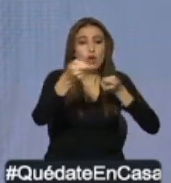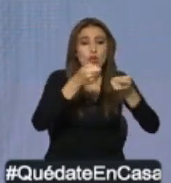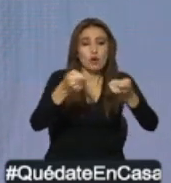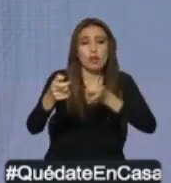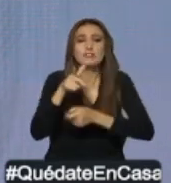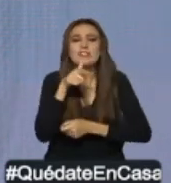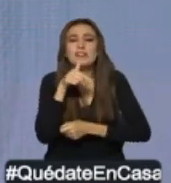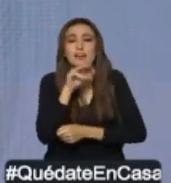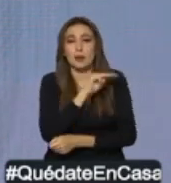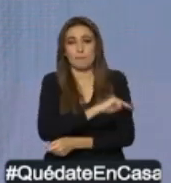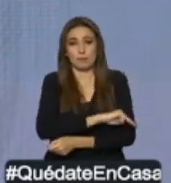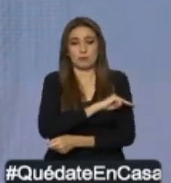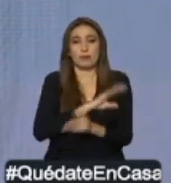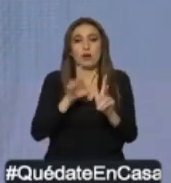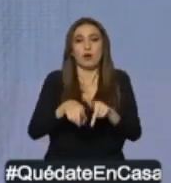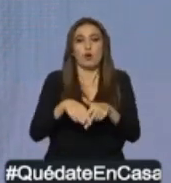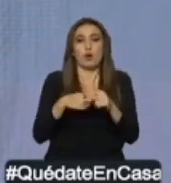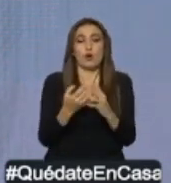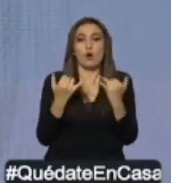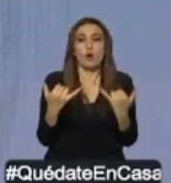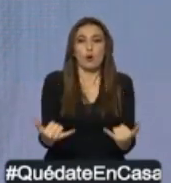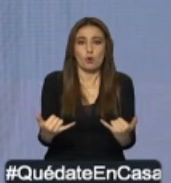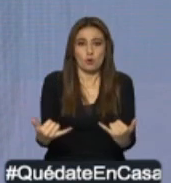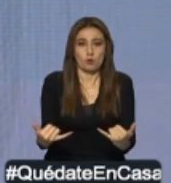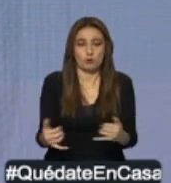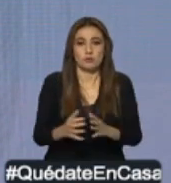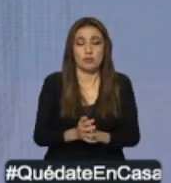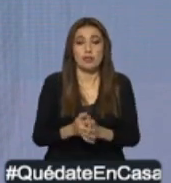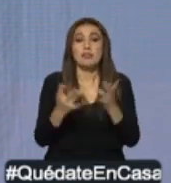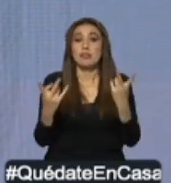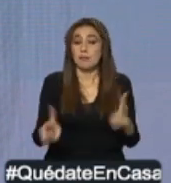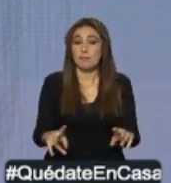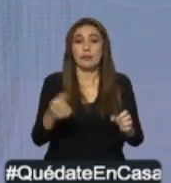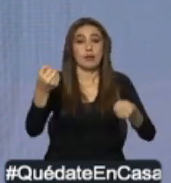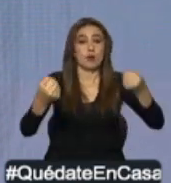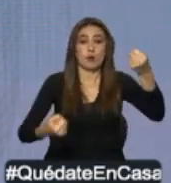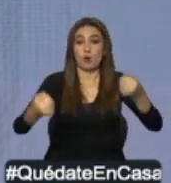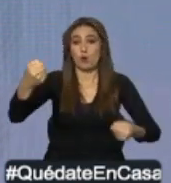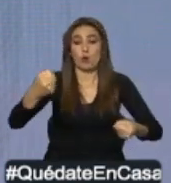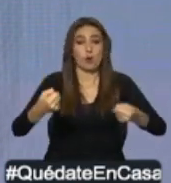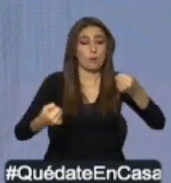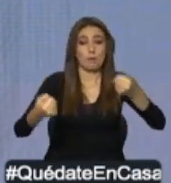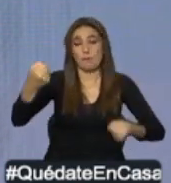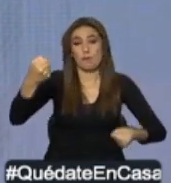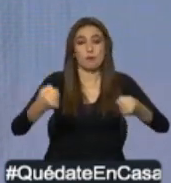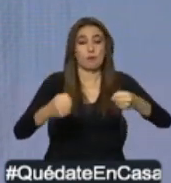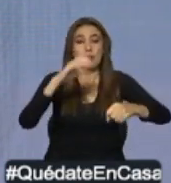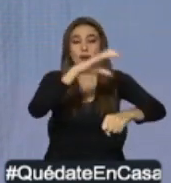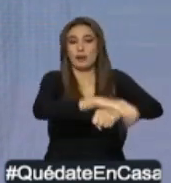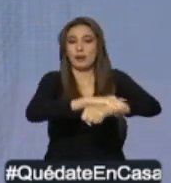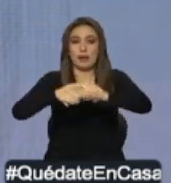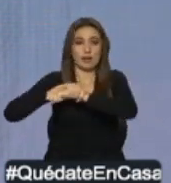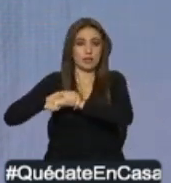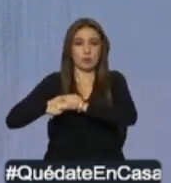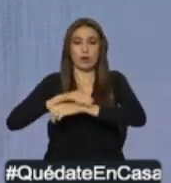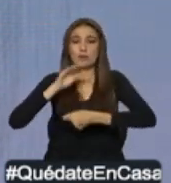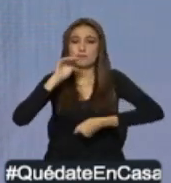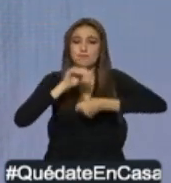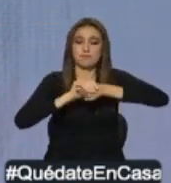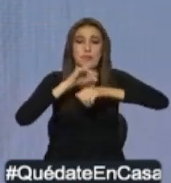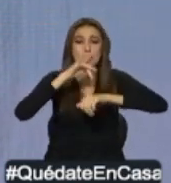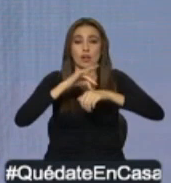a partir del día de hoy. Se retienen además los vehículos cuyos conductores incumplan con el toque de queda.